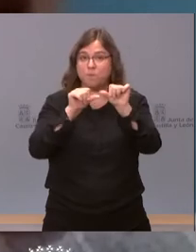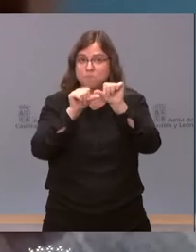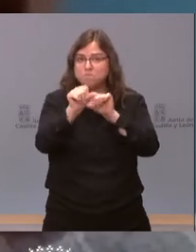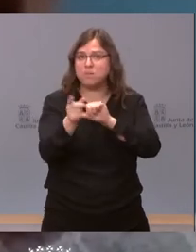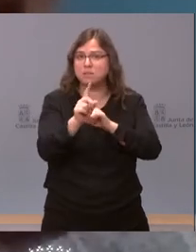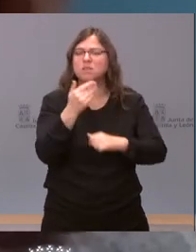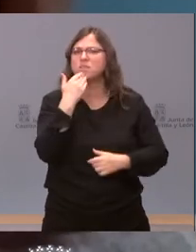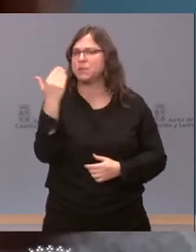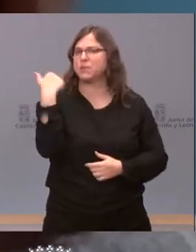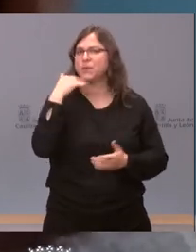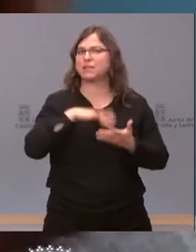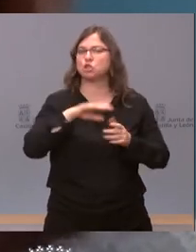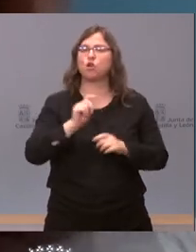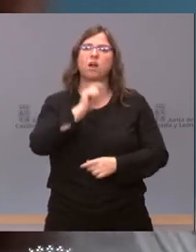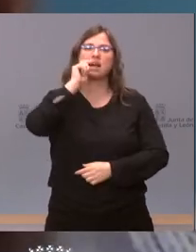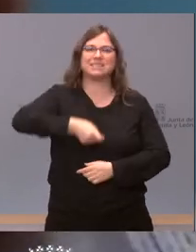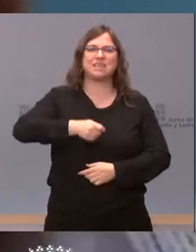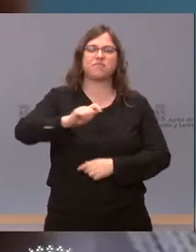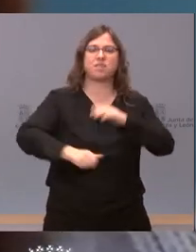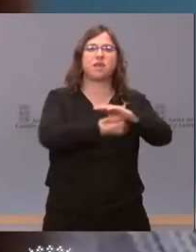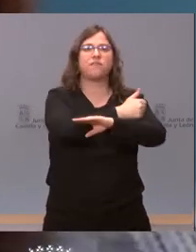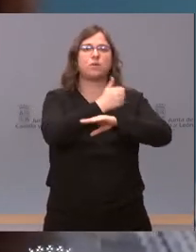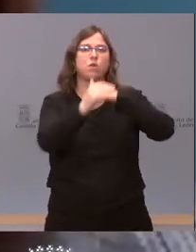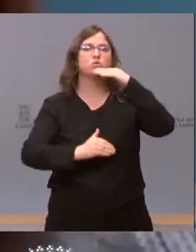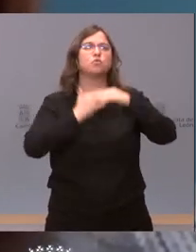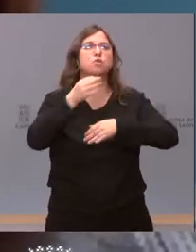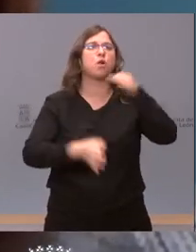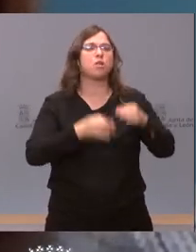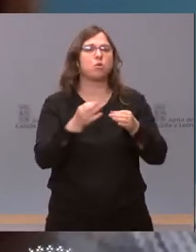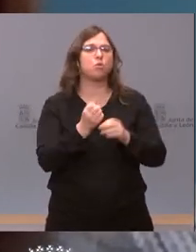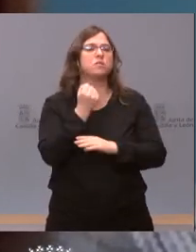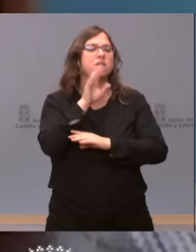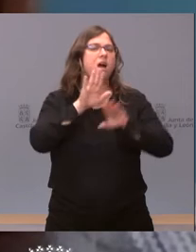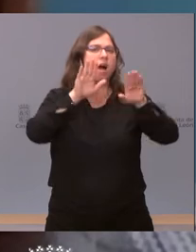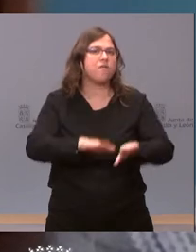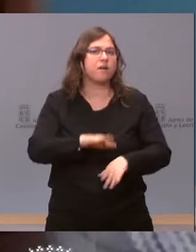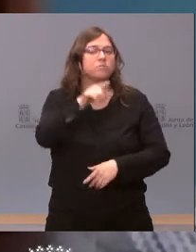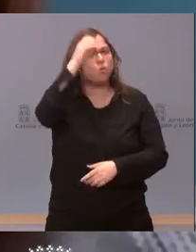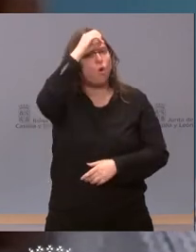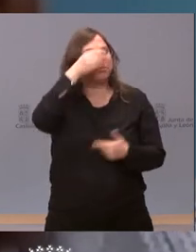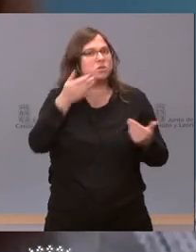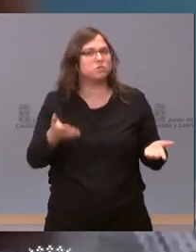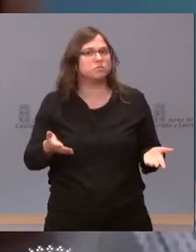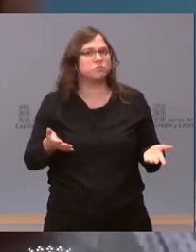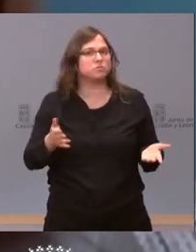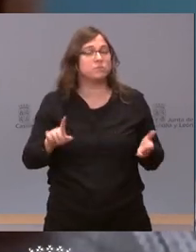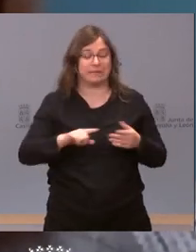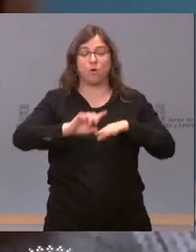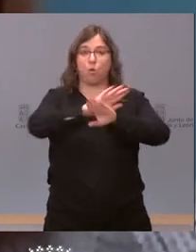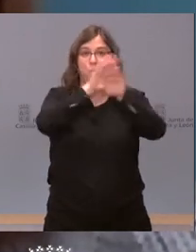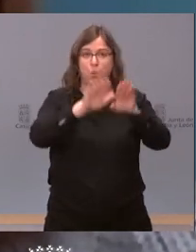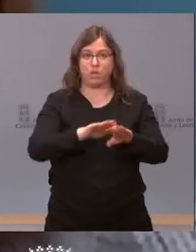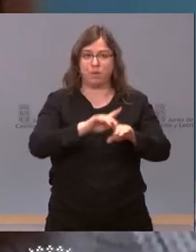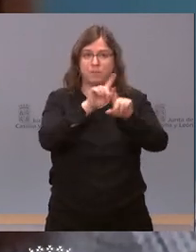una sentencia del Tribunal Superior que así lo avala. No sé qué opinión le merece esta decisión. Y ya por último